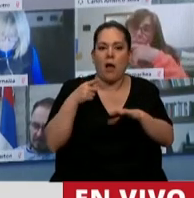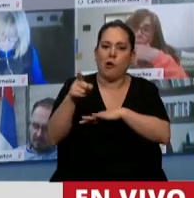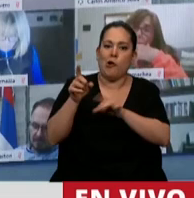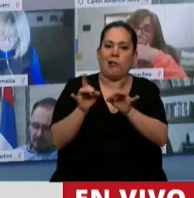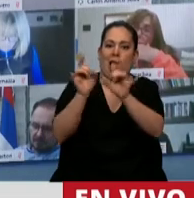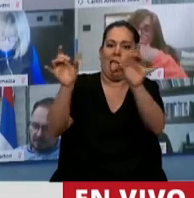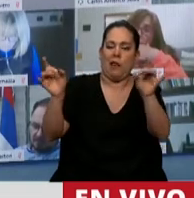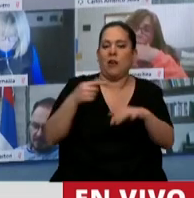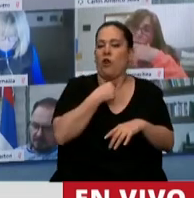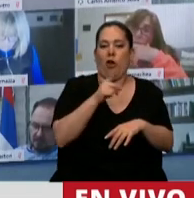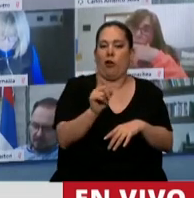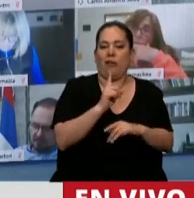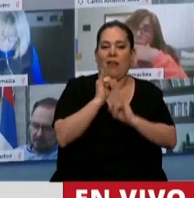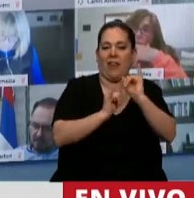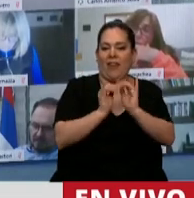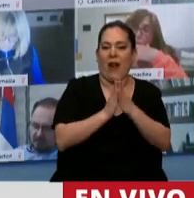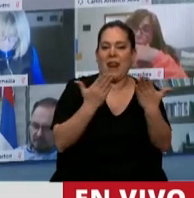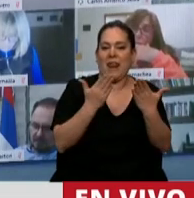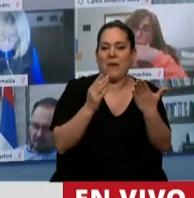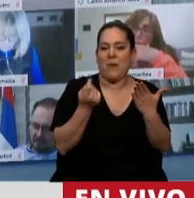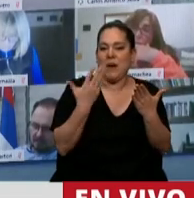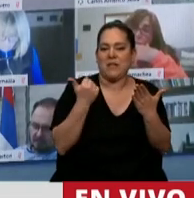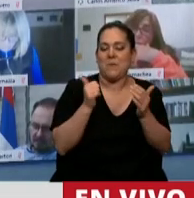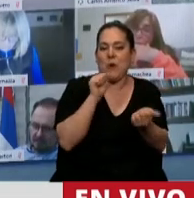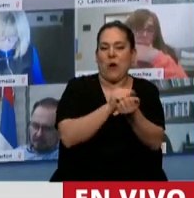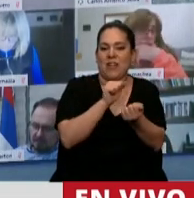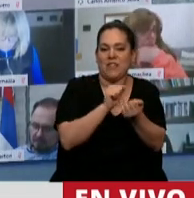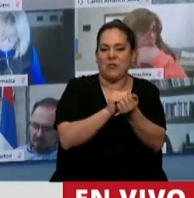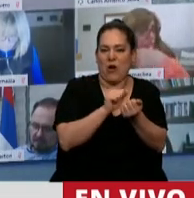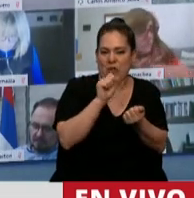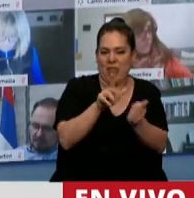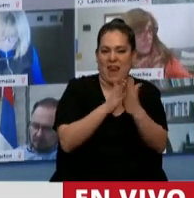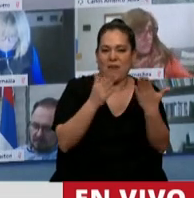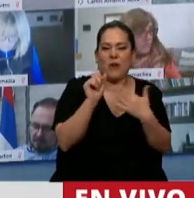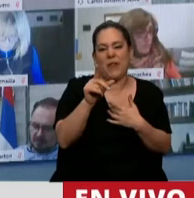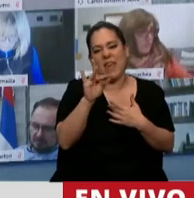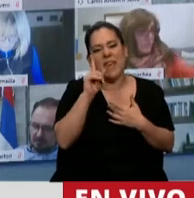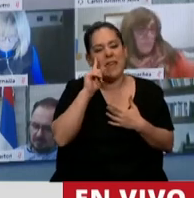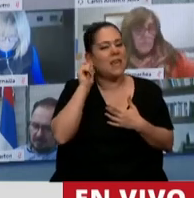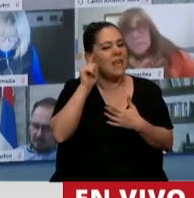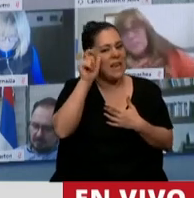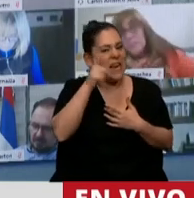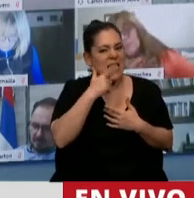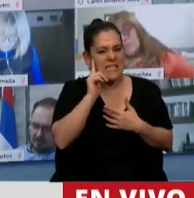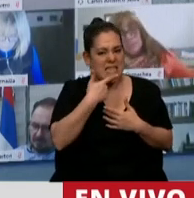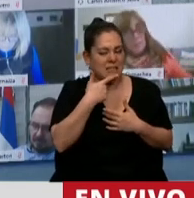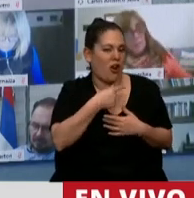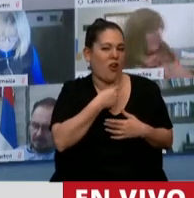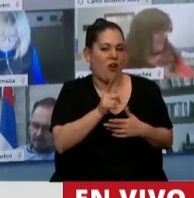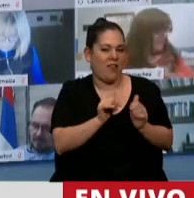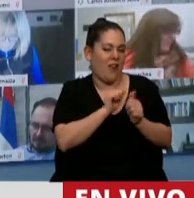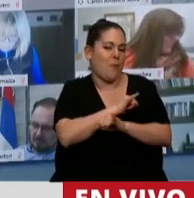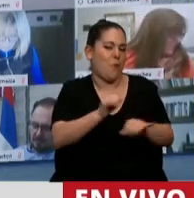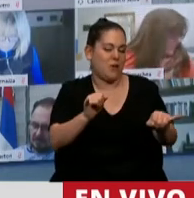le estoy haciendo propaganda al libro de reciente publicación de Iglesias, por cierto, pero ese confinamiento medieval